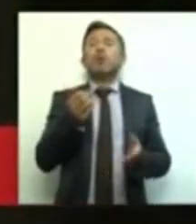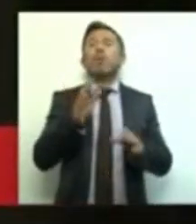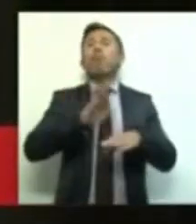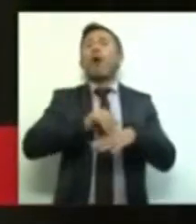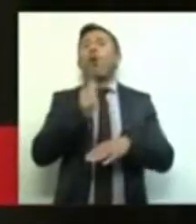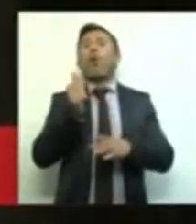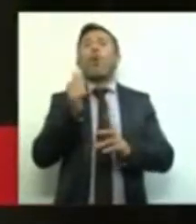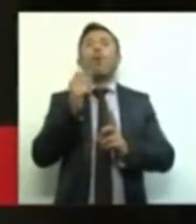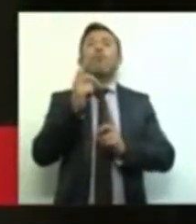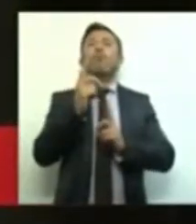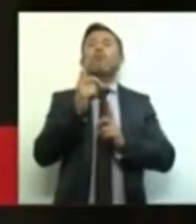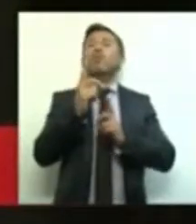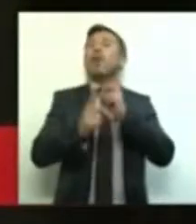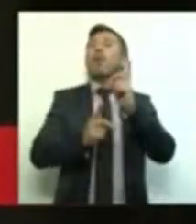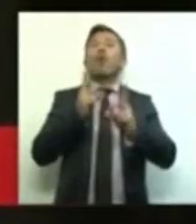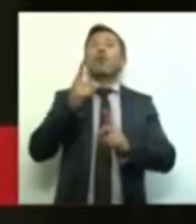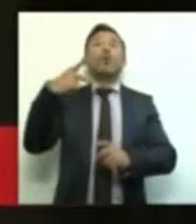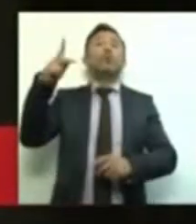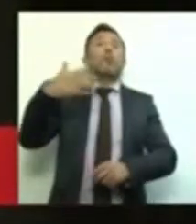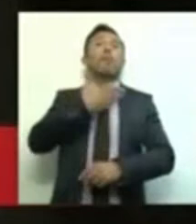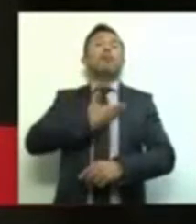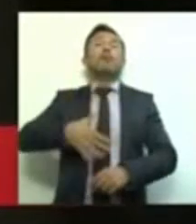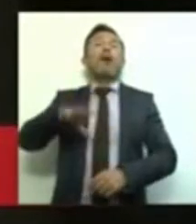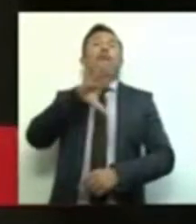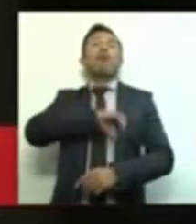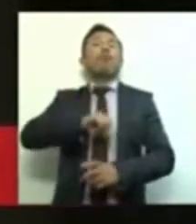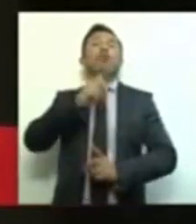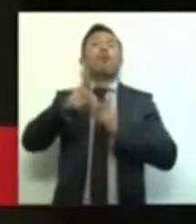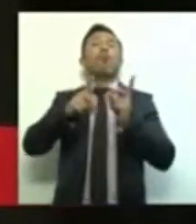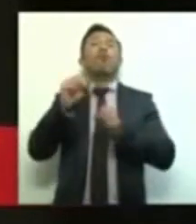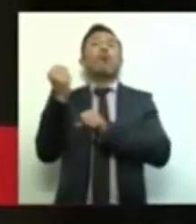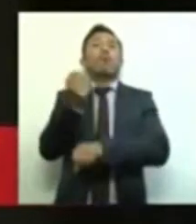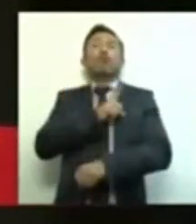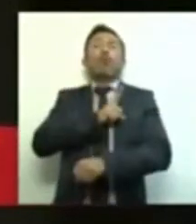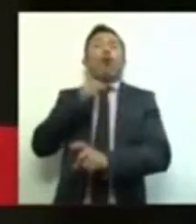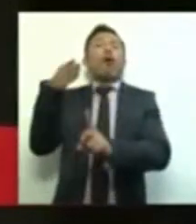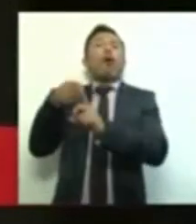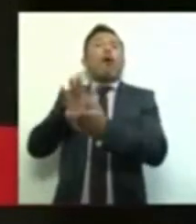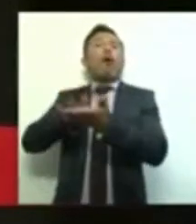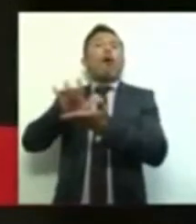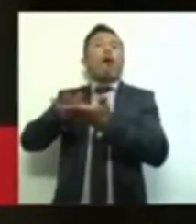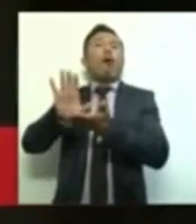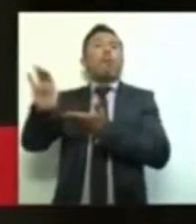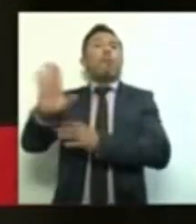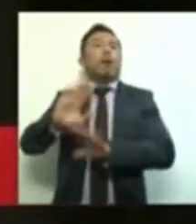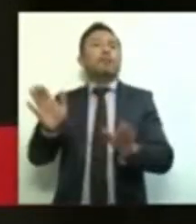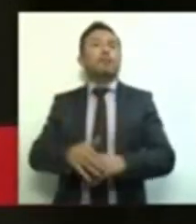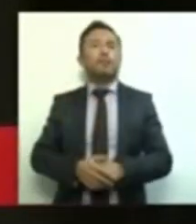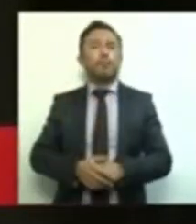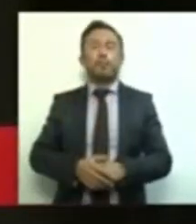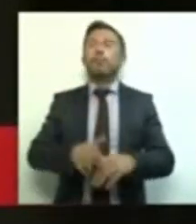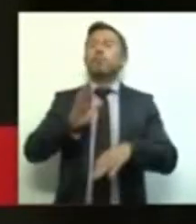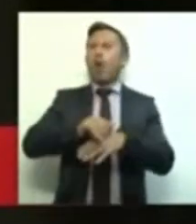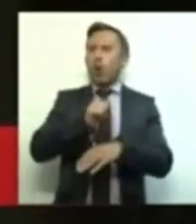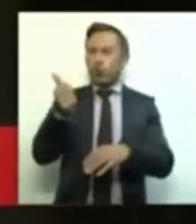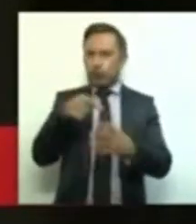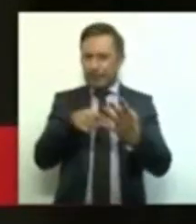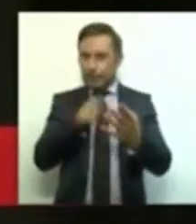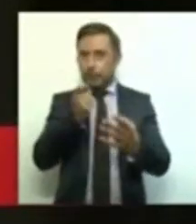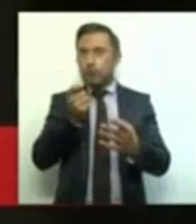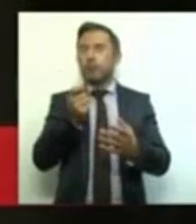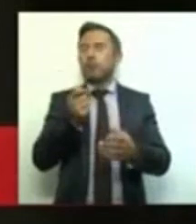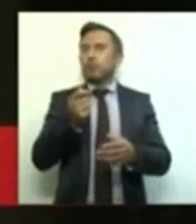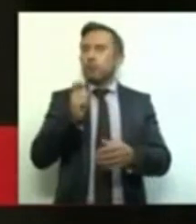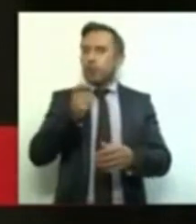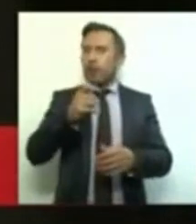que no sea el favorito del presidente. Otro aspecto que resulta alarmante es el caso de la inseguridad con la